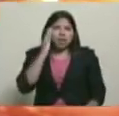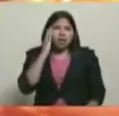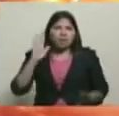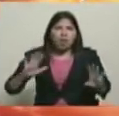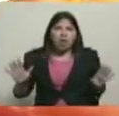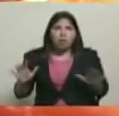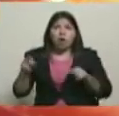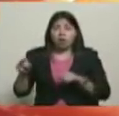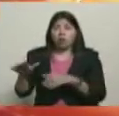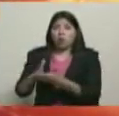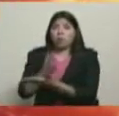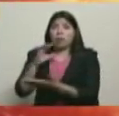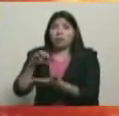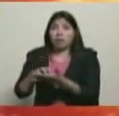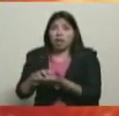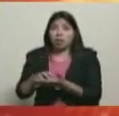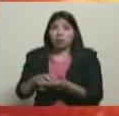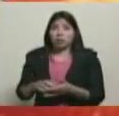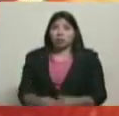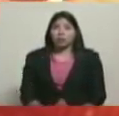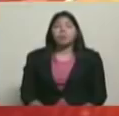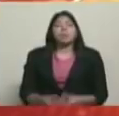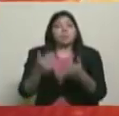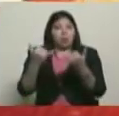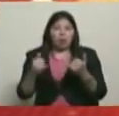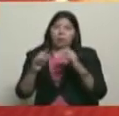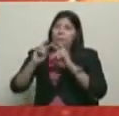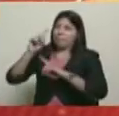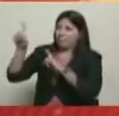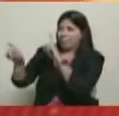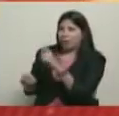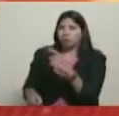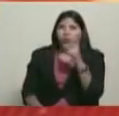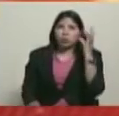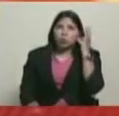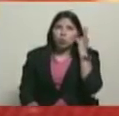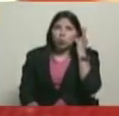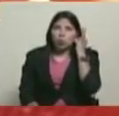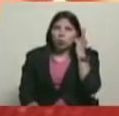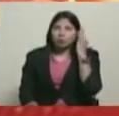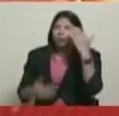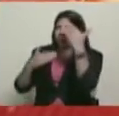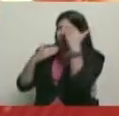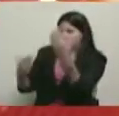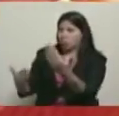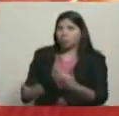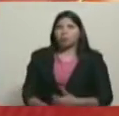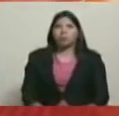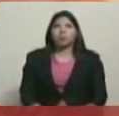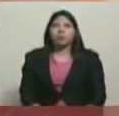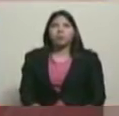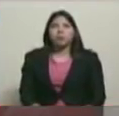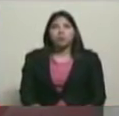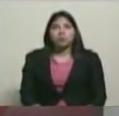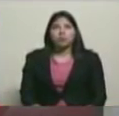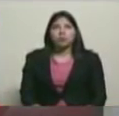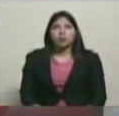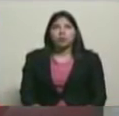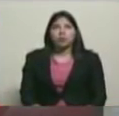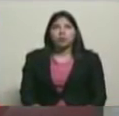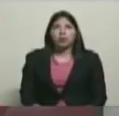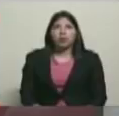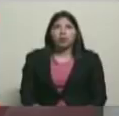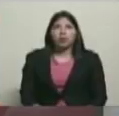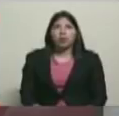contra el presidente Nicolás Maduro. Ahora, constituyente, a esta hora, 7 de la mañana, 15 minutos, les saluda Dairral a través de la señal de Venezuela de televisión.